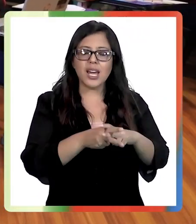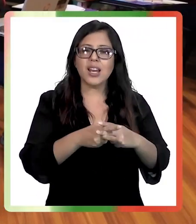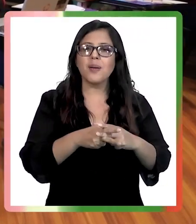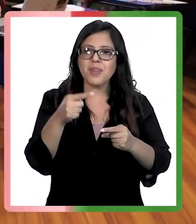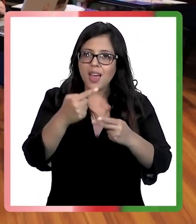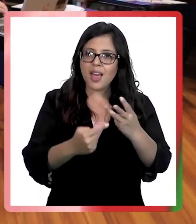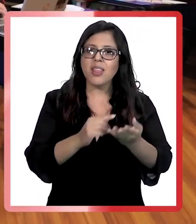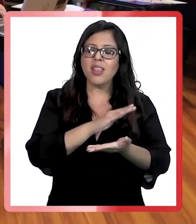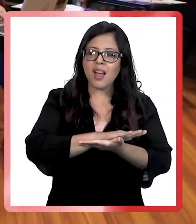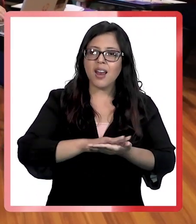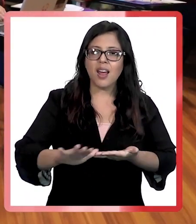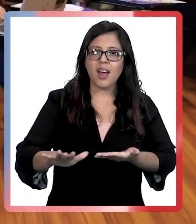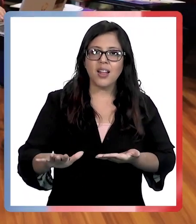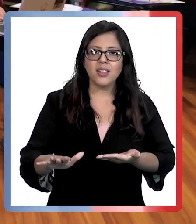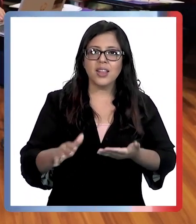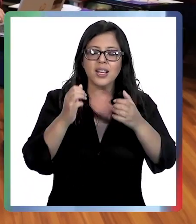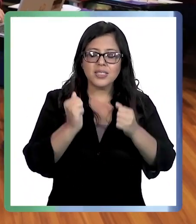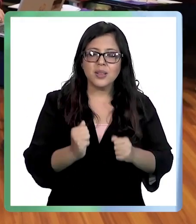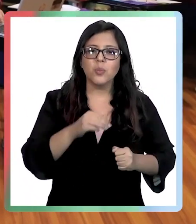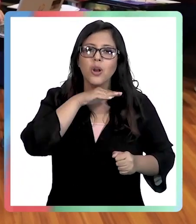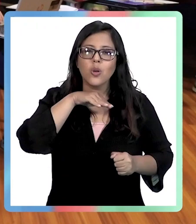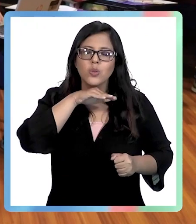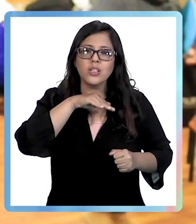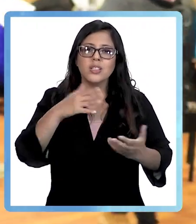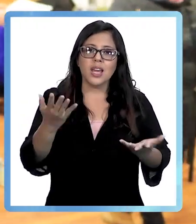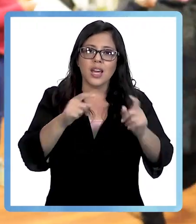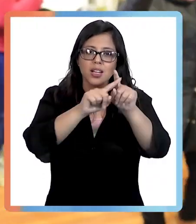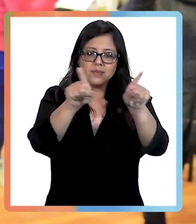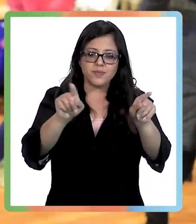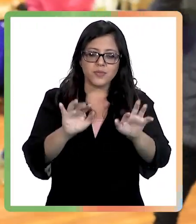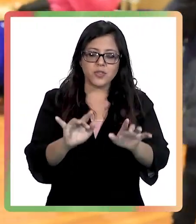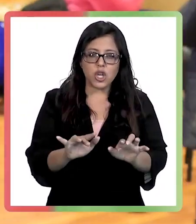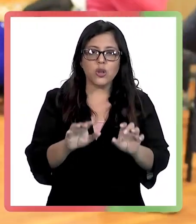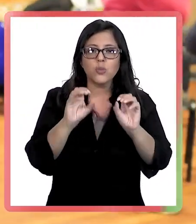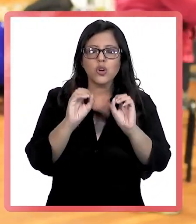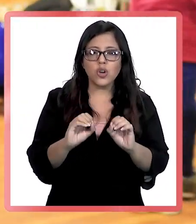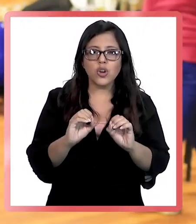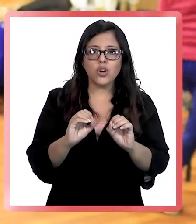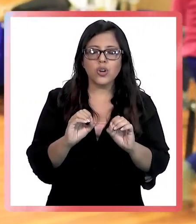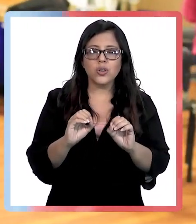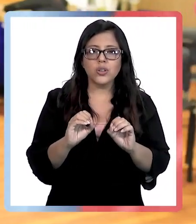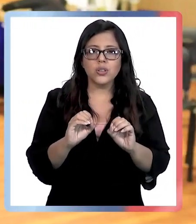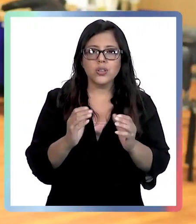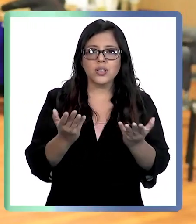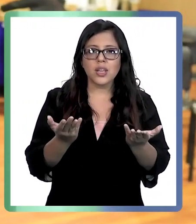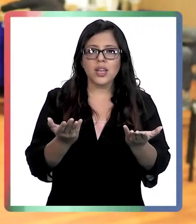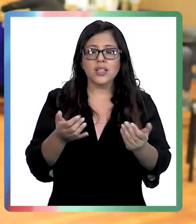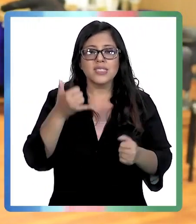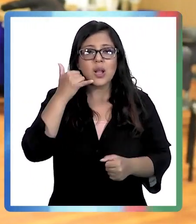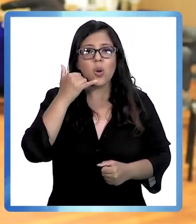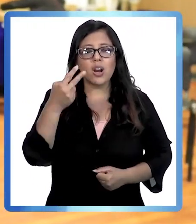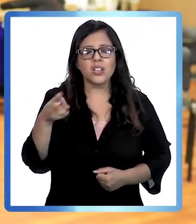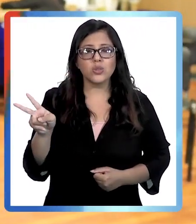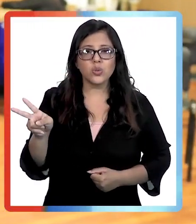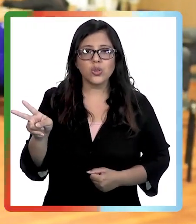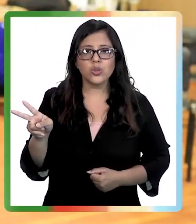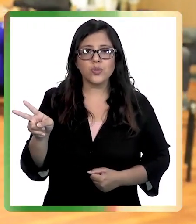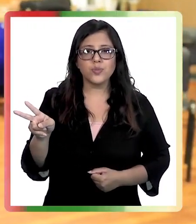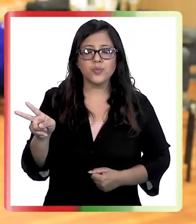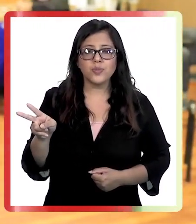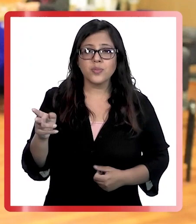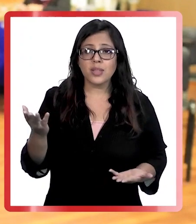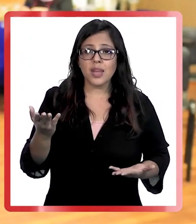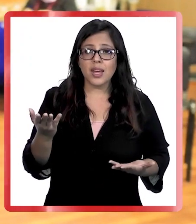las herramientas gratuitas que se pueden utilizar ya sea en un notebook o con su celular, con su